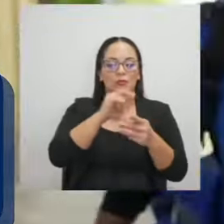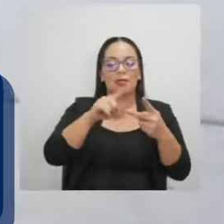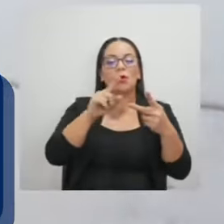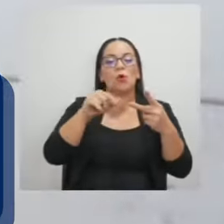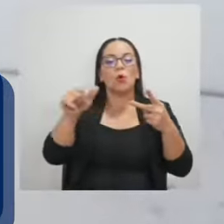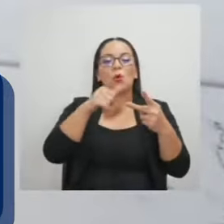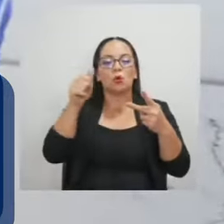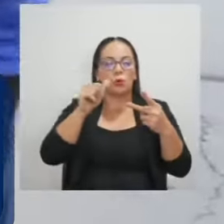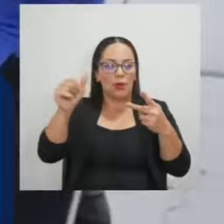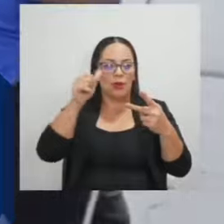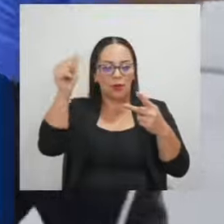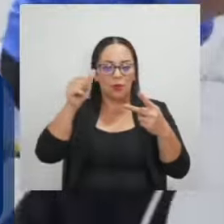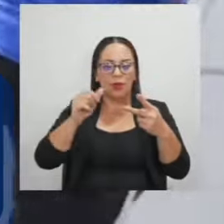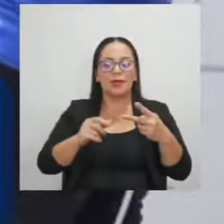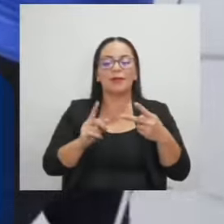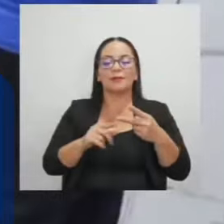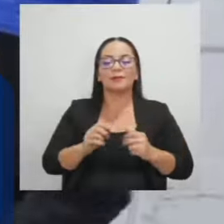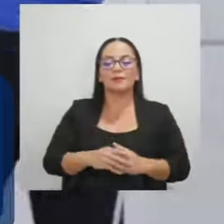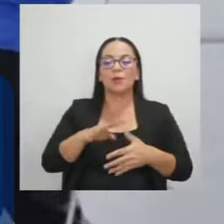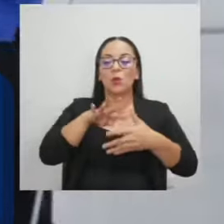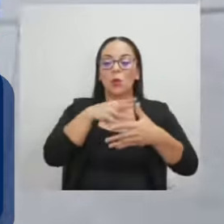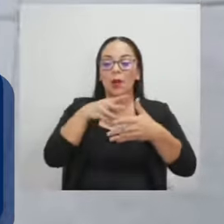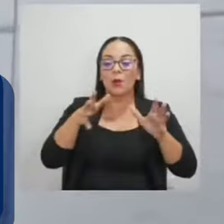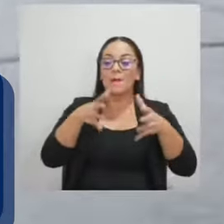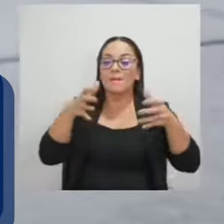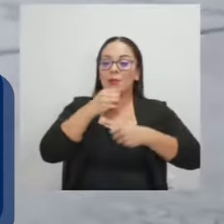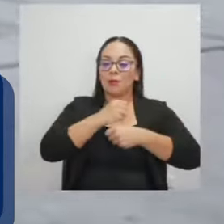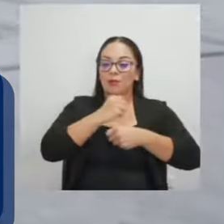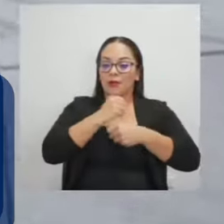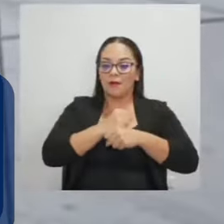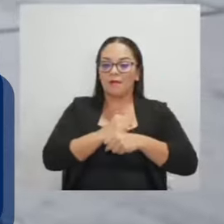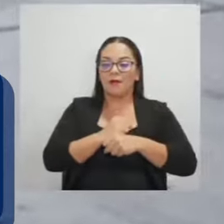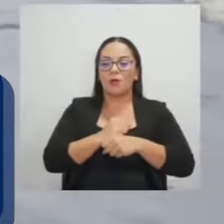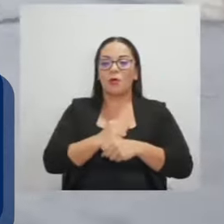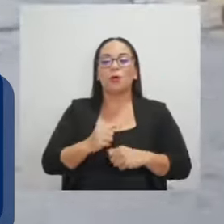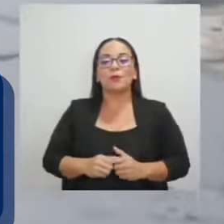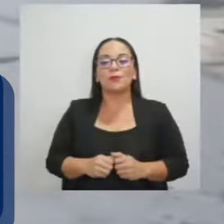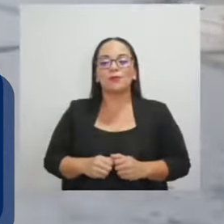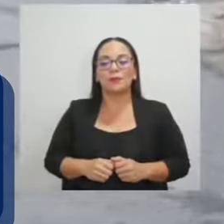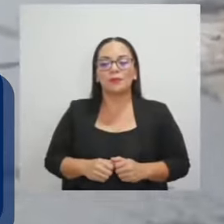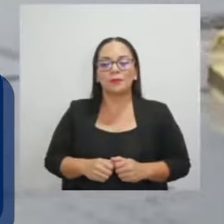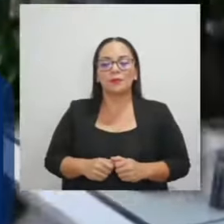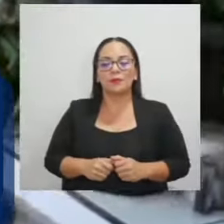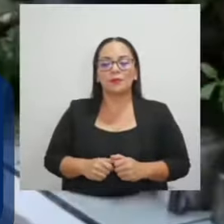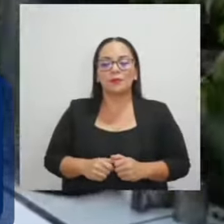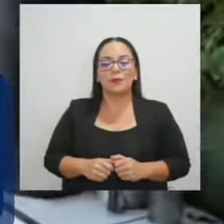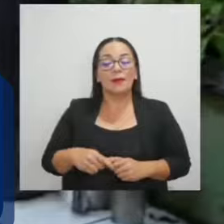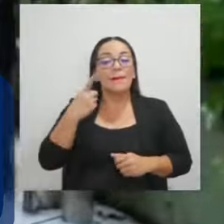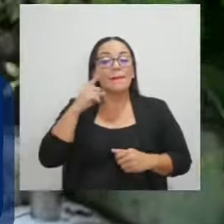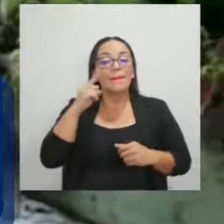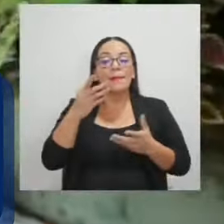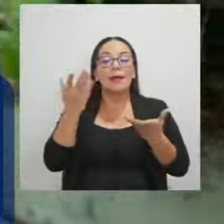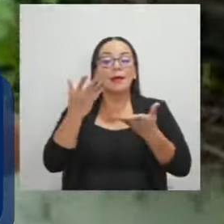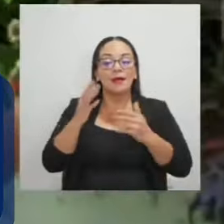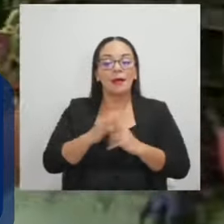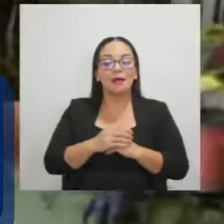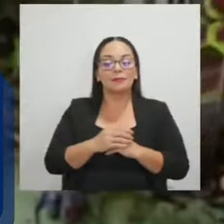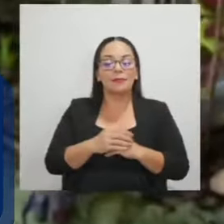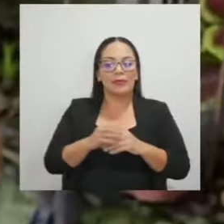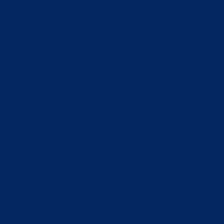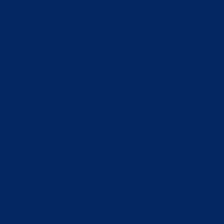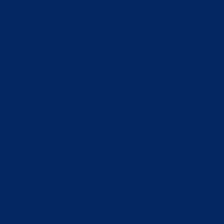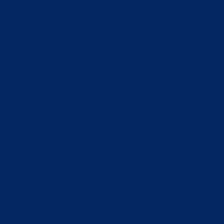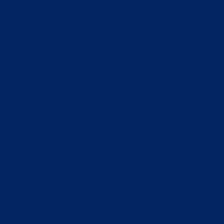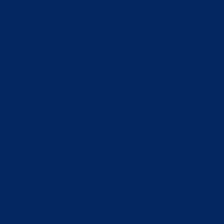Juela, con un horario ampliado de trabajo. Esto como parte de una agresiva intervención para cortar la transmisión del dengue en el país.